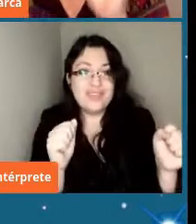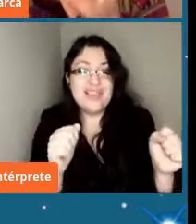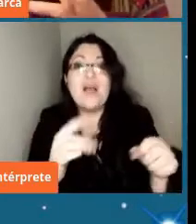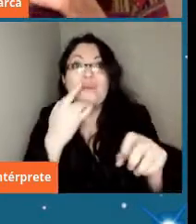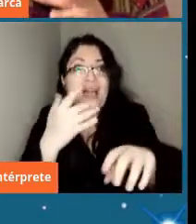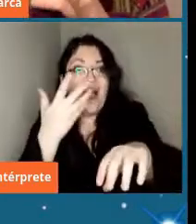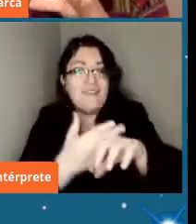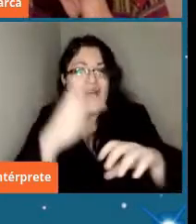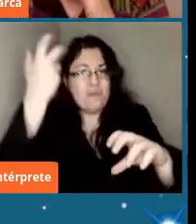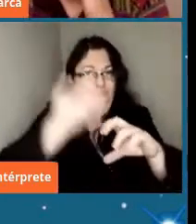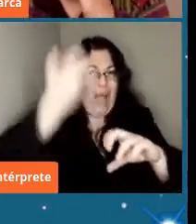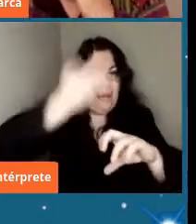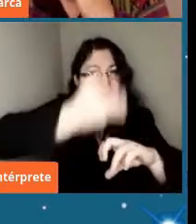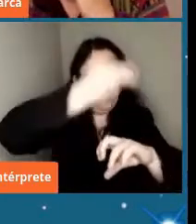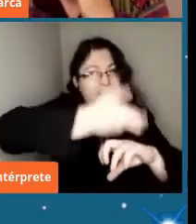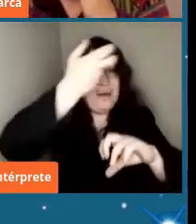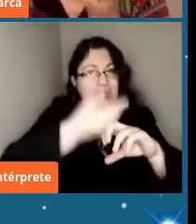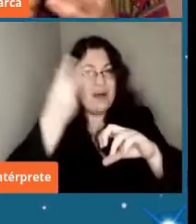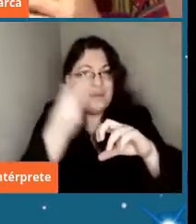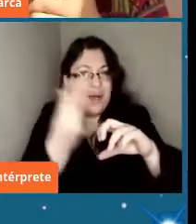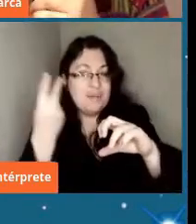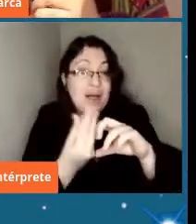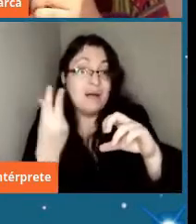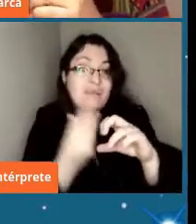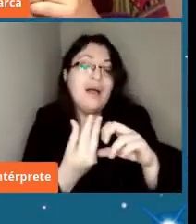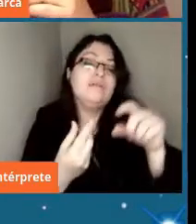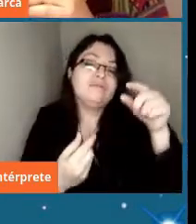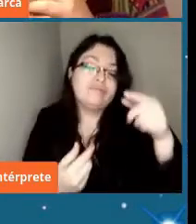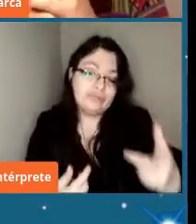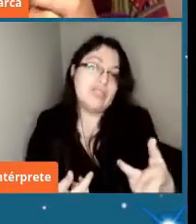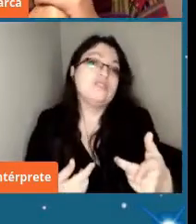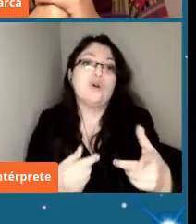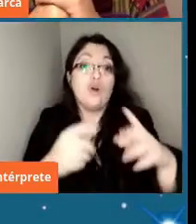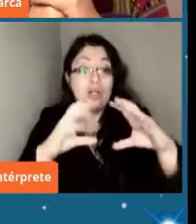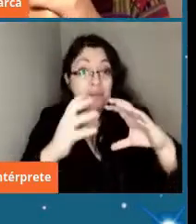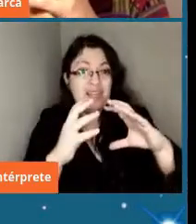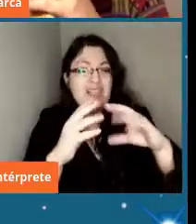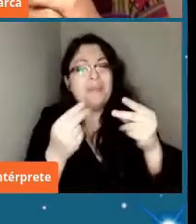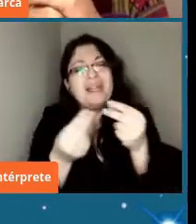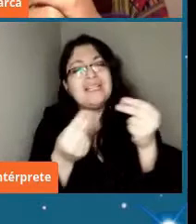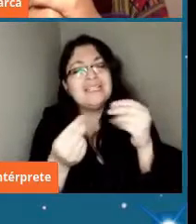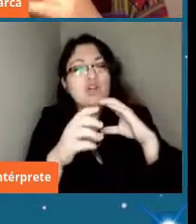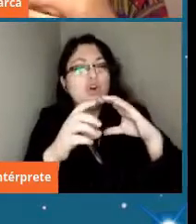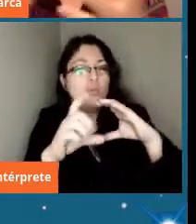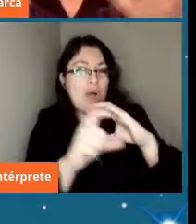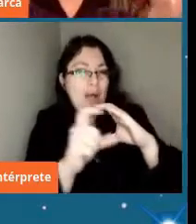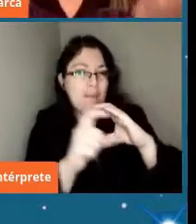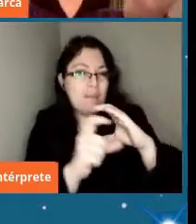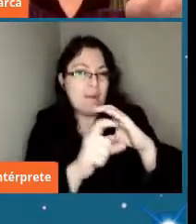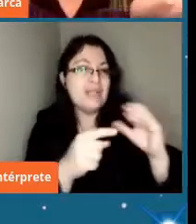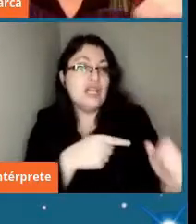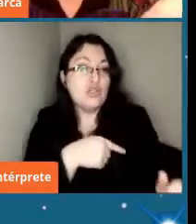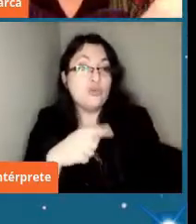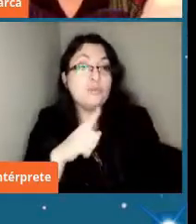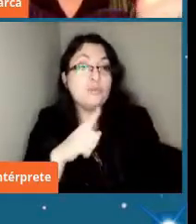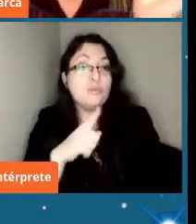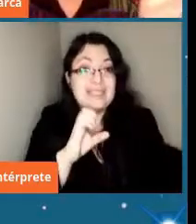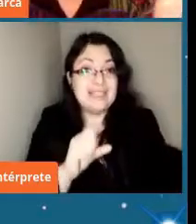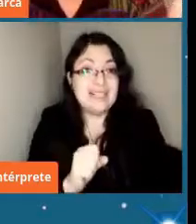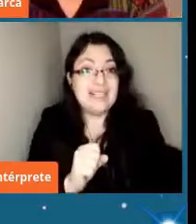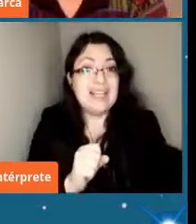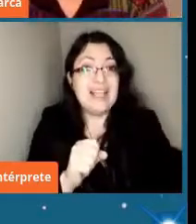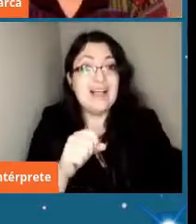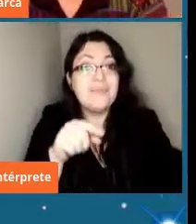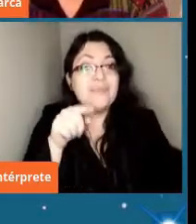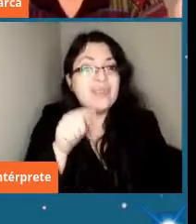bombardeo y este planetoide del tamaño de Marte que se conoce como TEA habría tenido